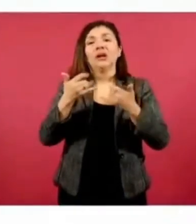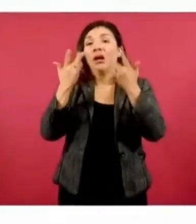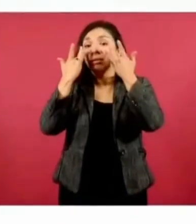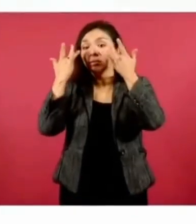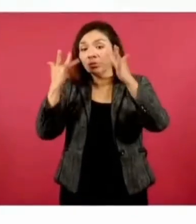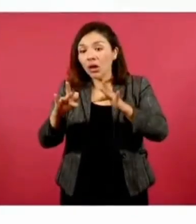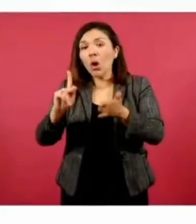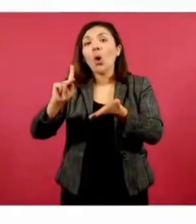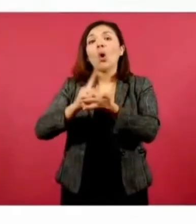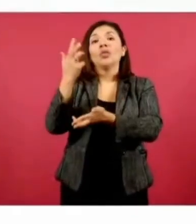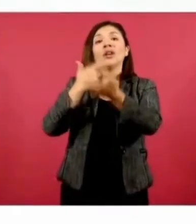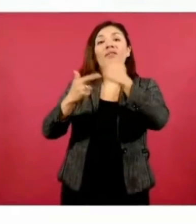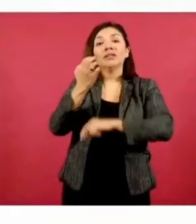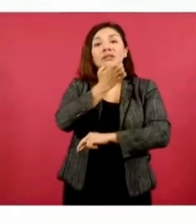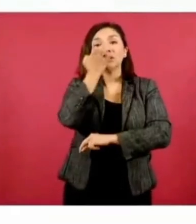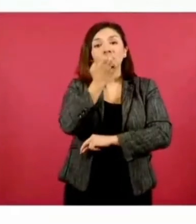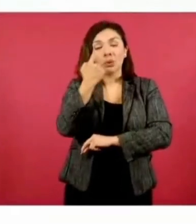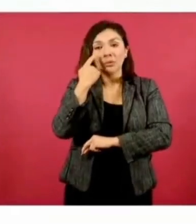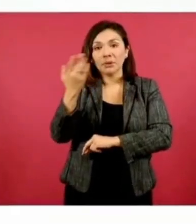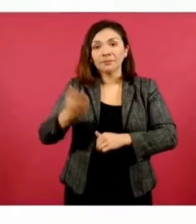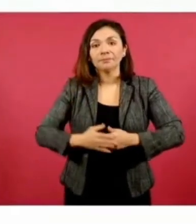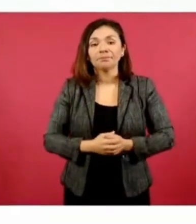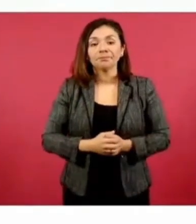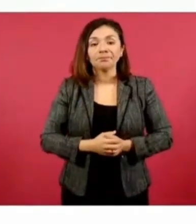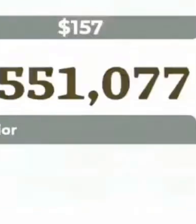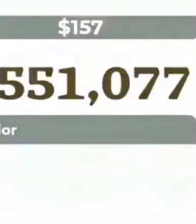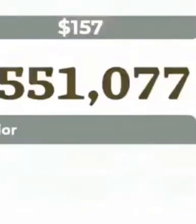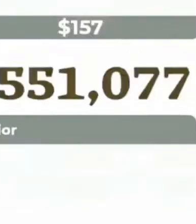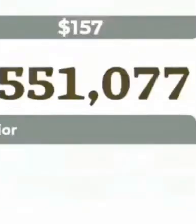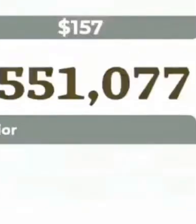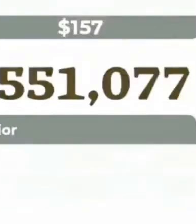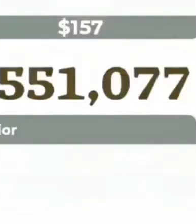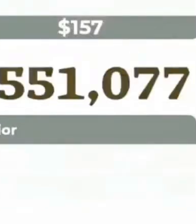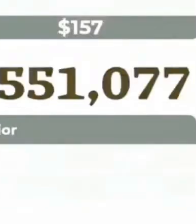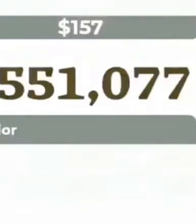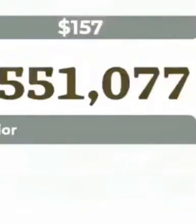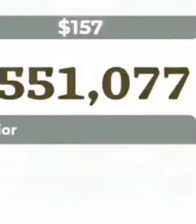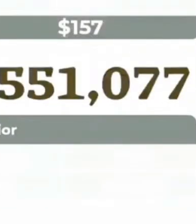que regresaron a estudiar.